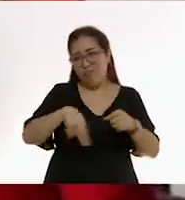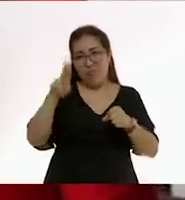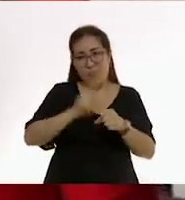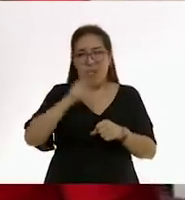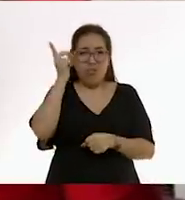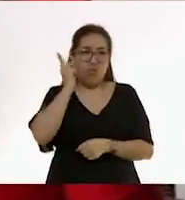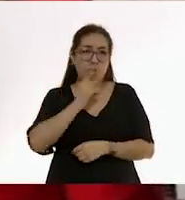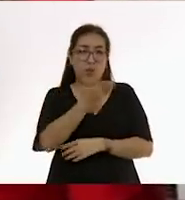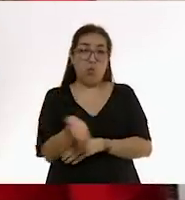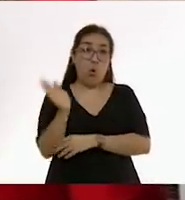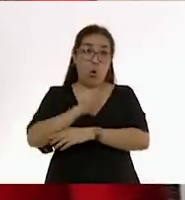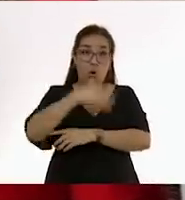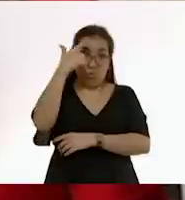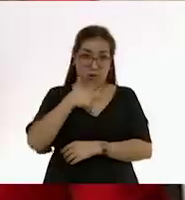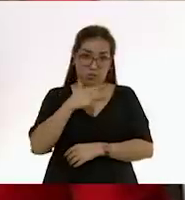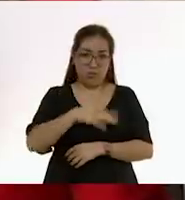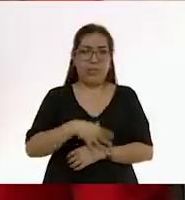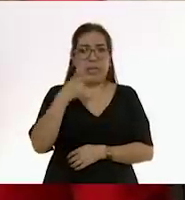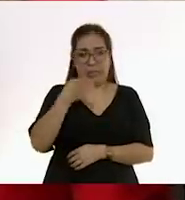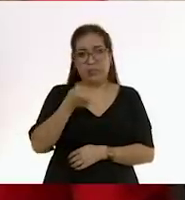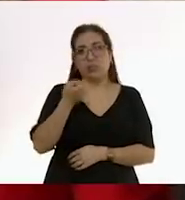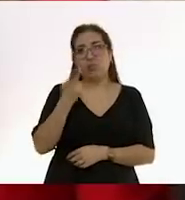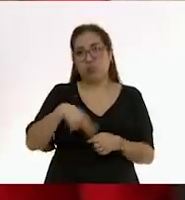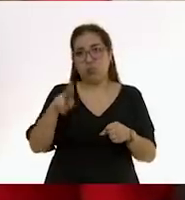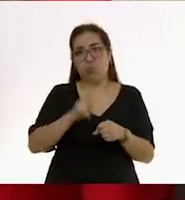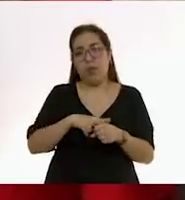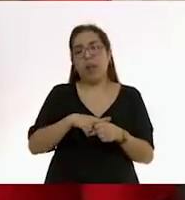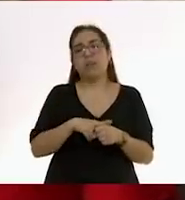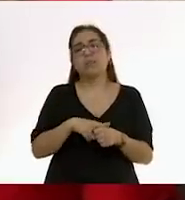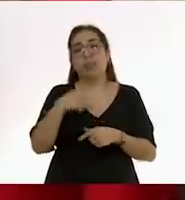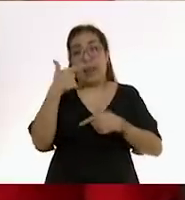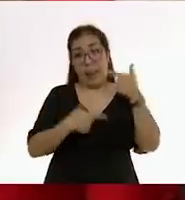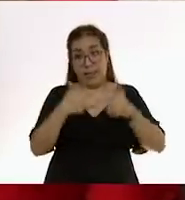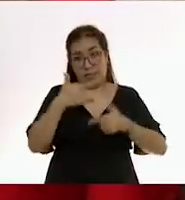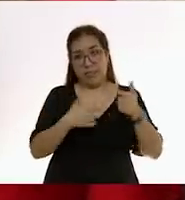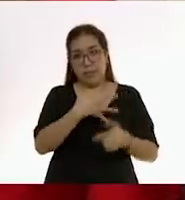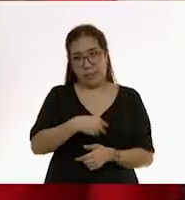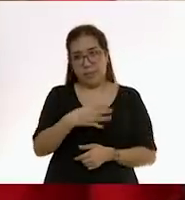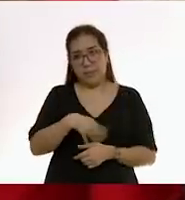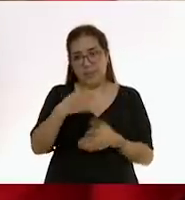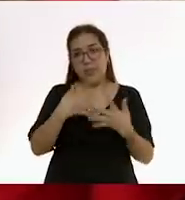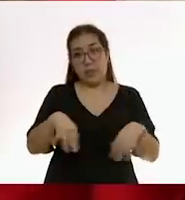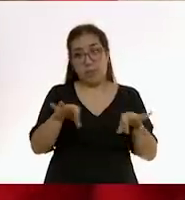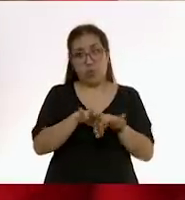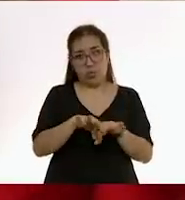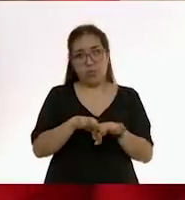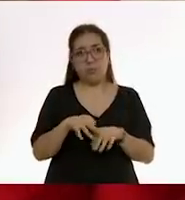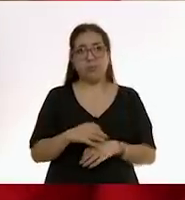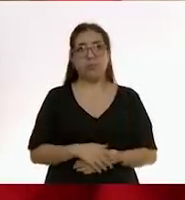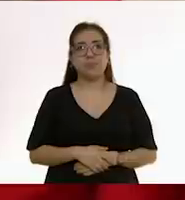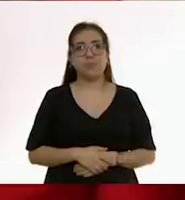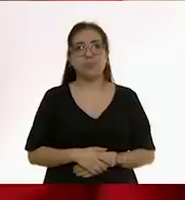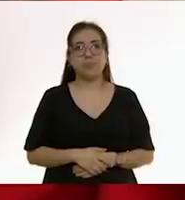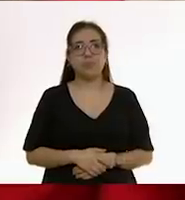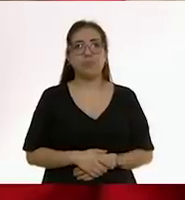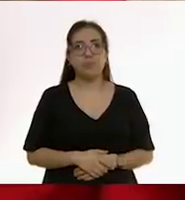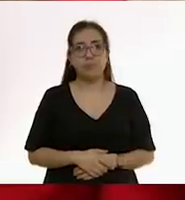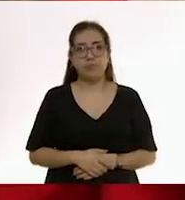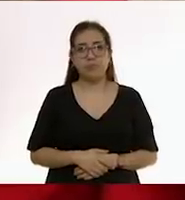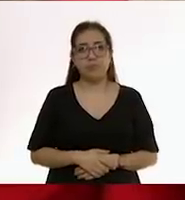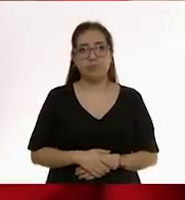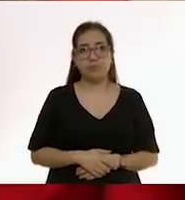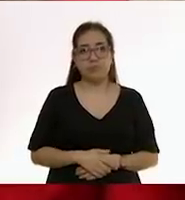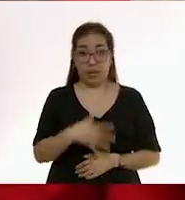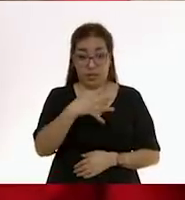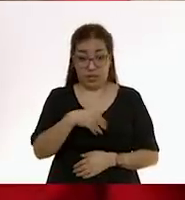prolongada puede afectar en esto. Sin embargo, se puede destetar de noche sin destetar de día. El destetar